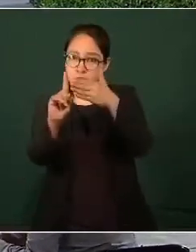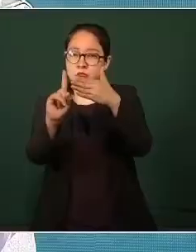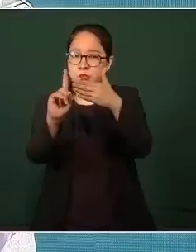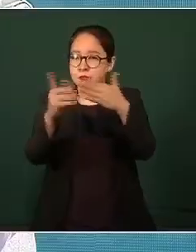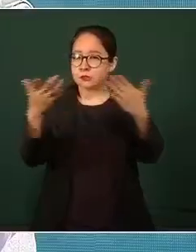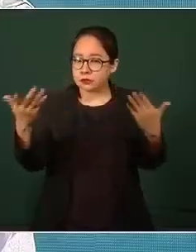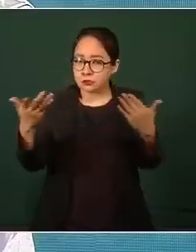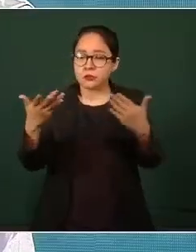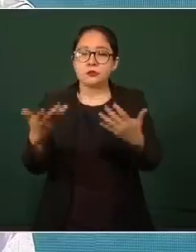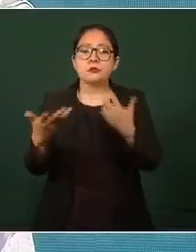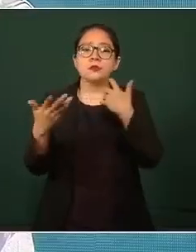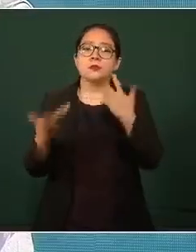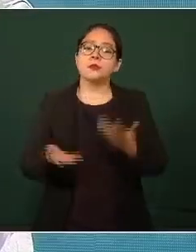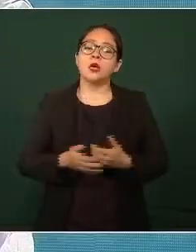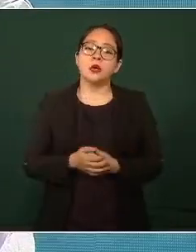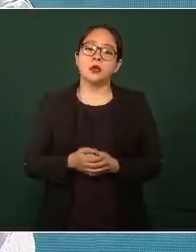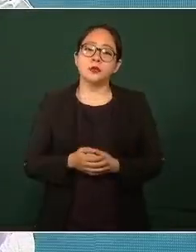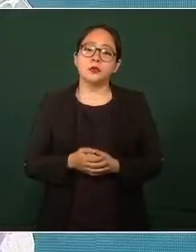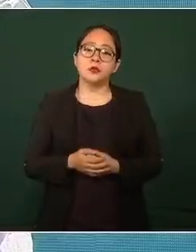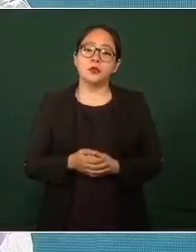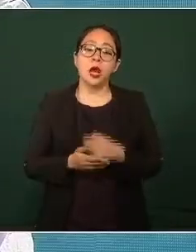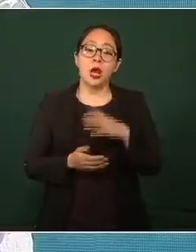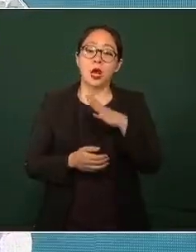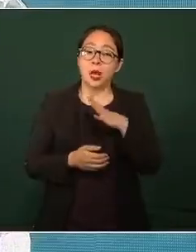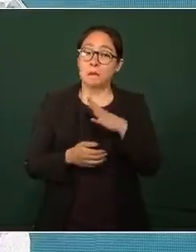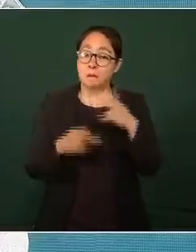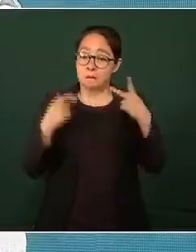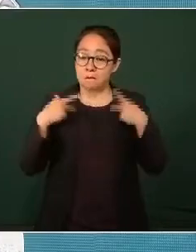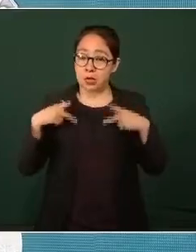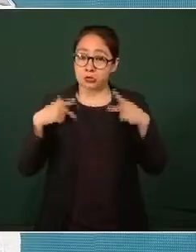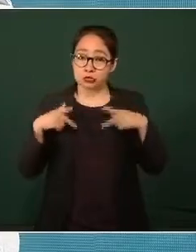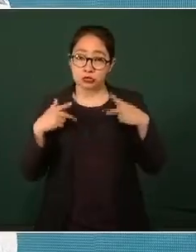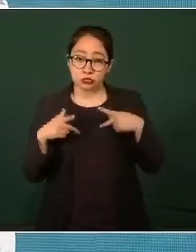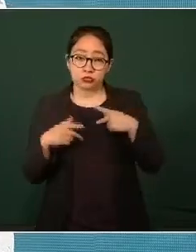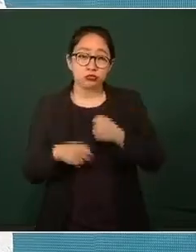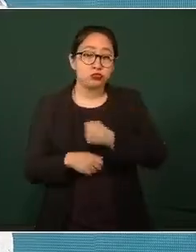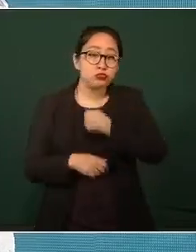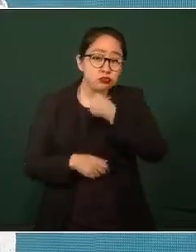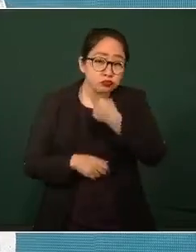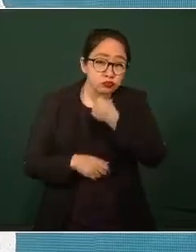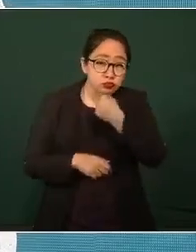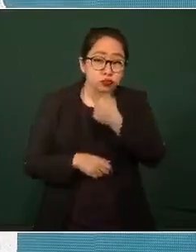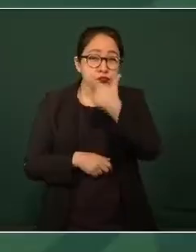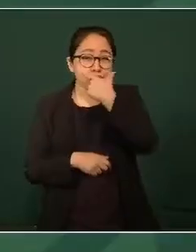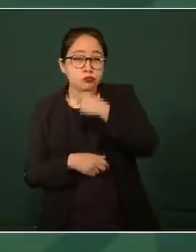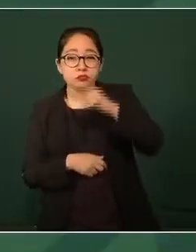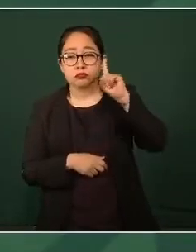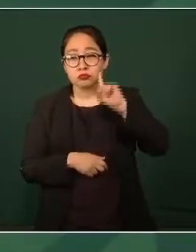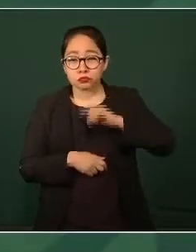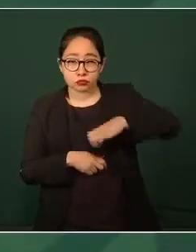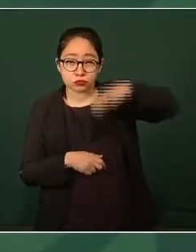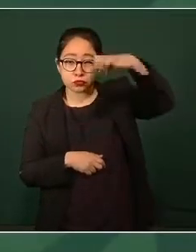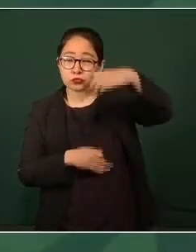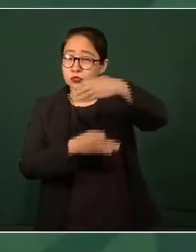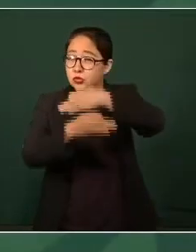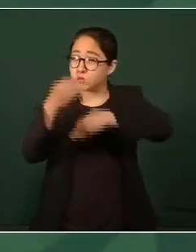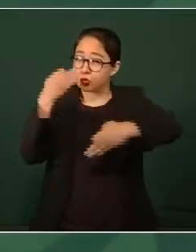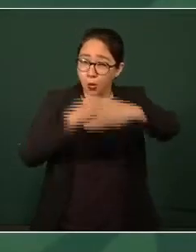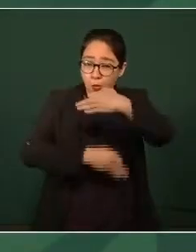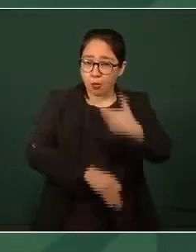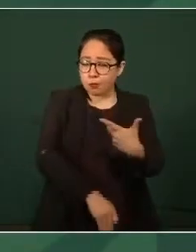de tener vacunados a todos los adultos mayores para